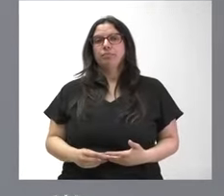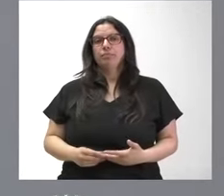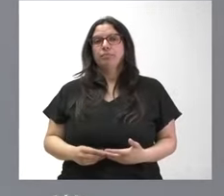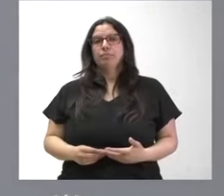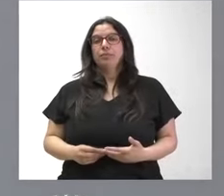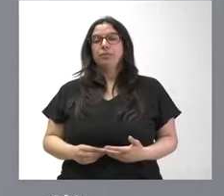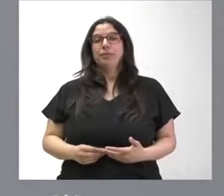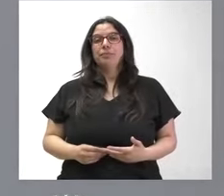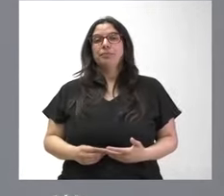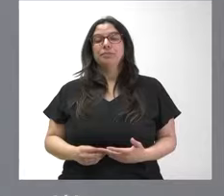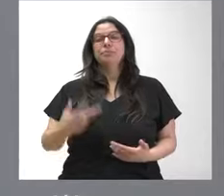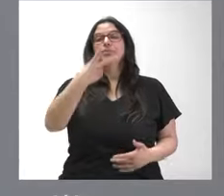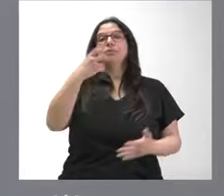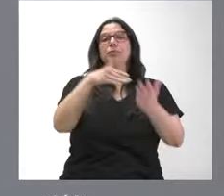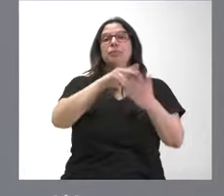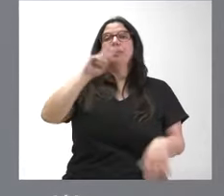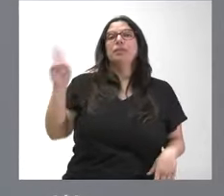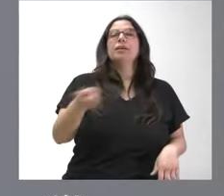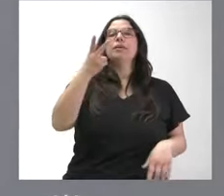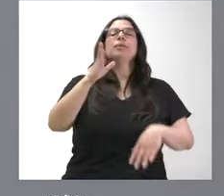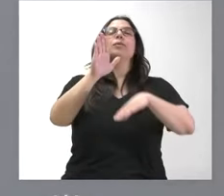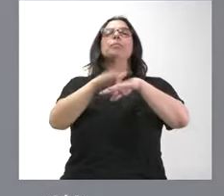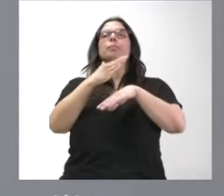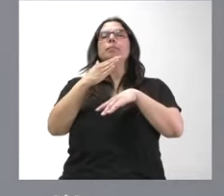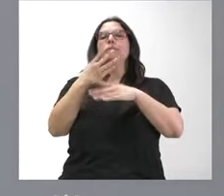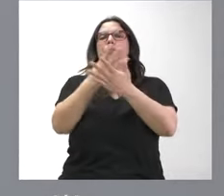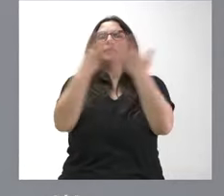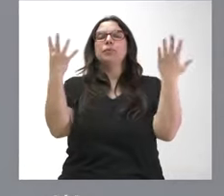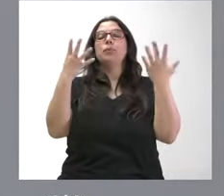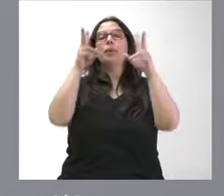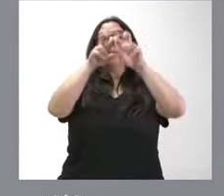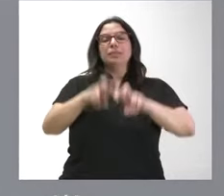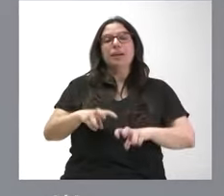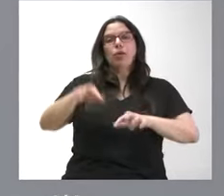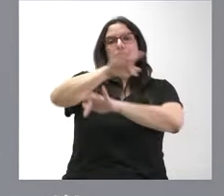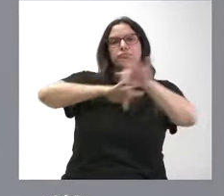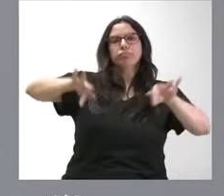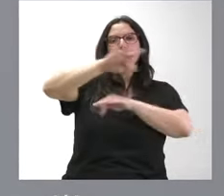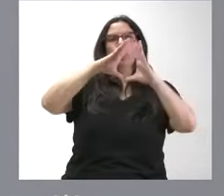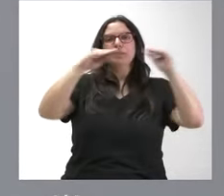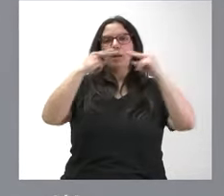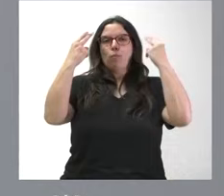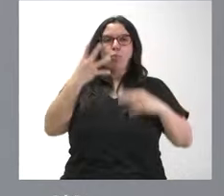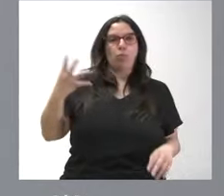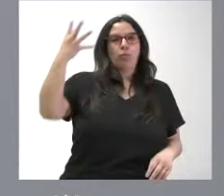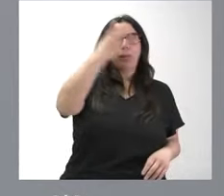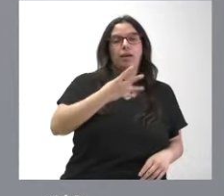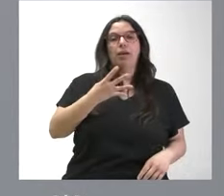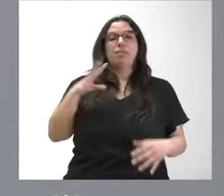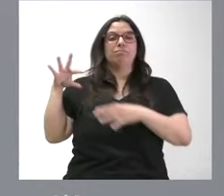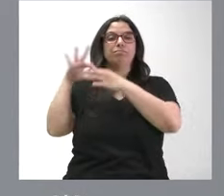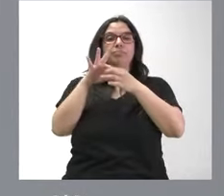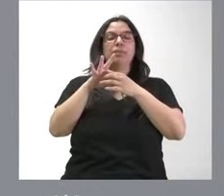200.000 euros para la rotación de 19 investigadores en las universidades públicas de la comunidad, de acuerdo con las ayudas